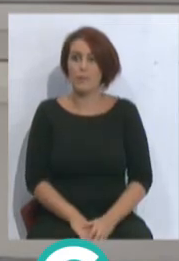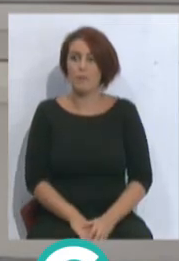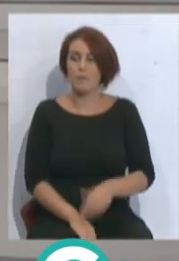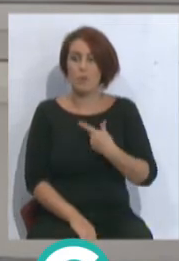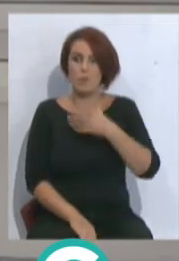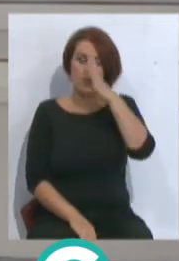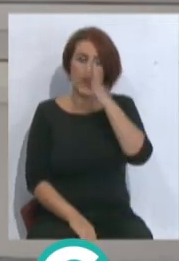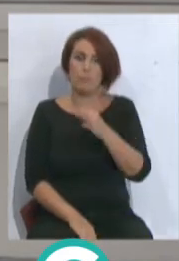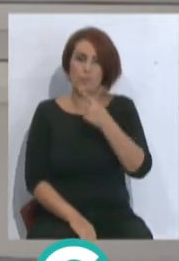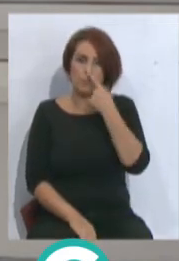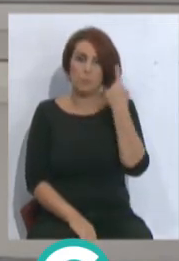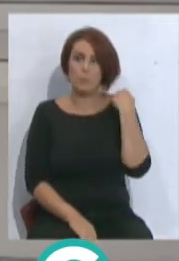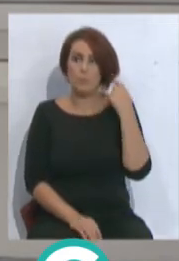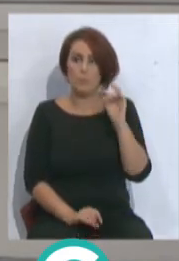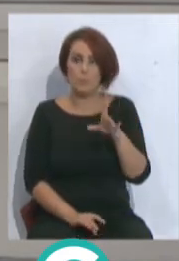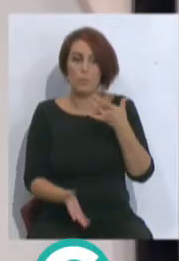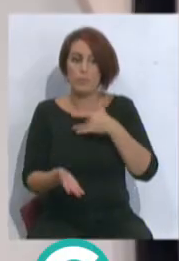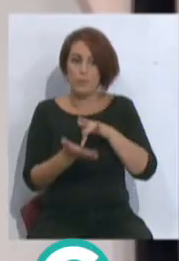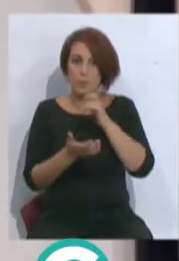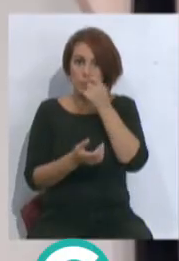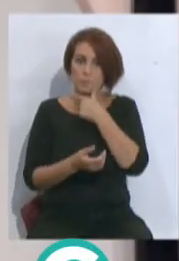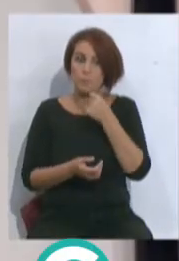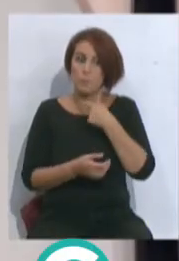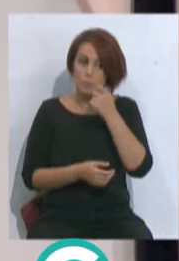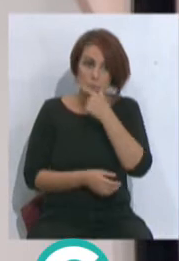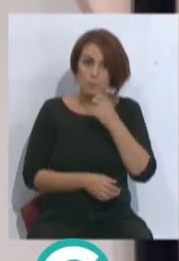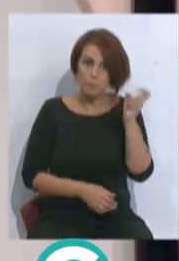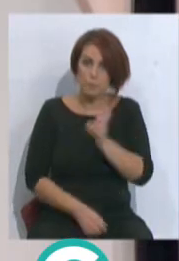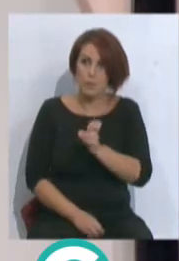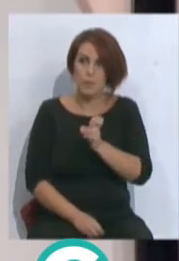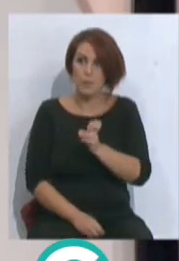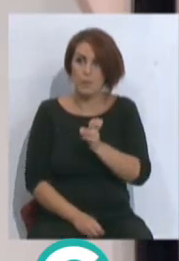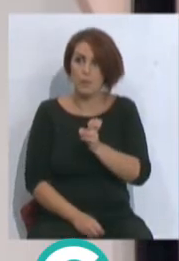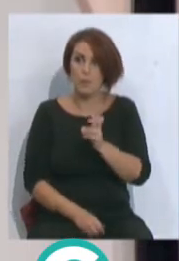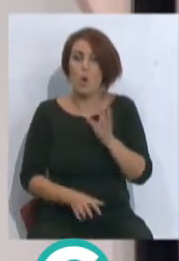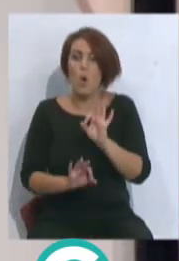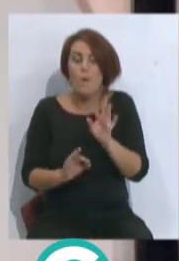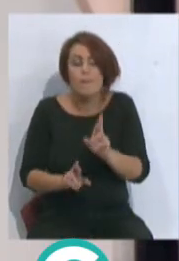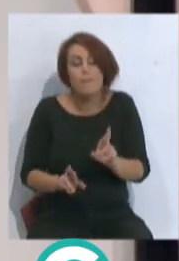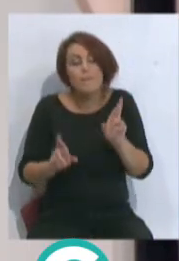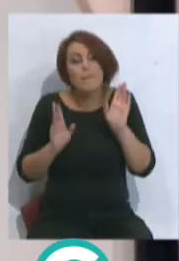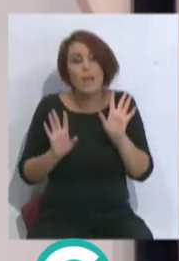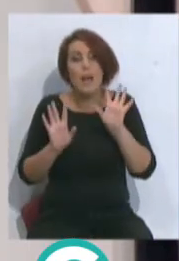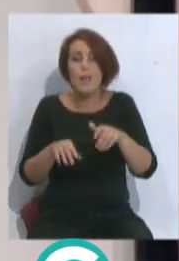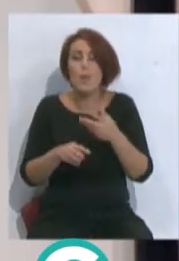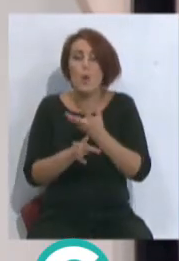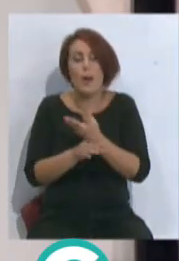Yo creo que al año pasado me pasó lo mismo con José Mari. Yo creo que cuando vuelva José Mari, o por lo menos esa esperanza tengo, que el Cádiz jugará un poco mejor. Y